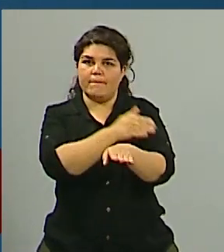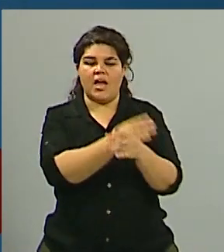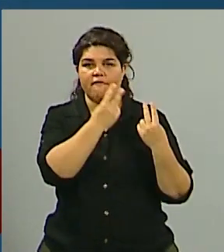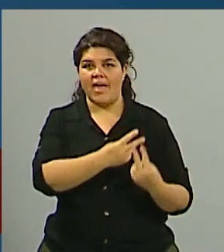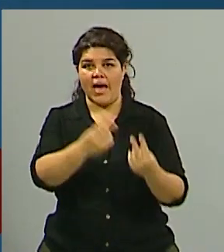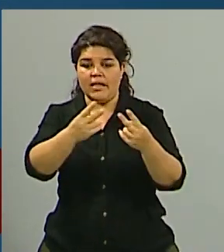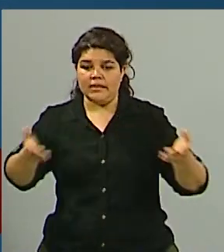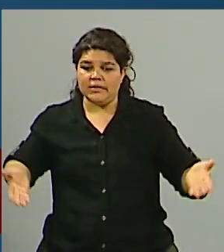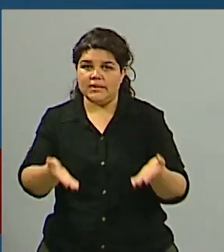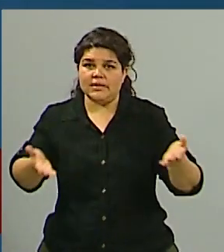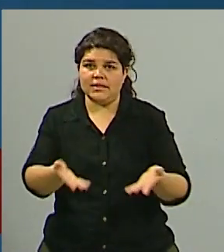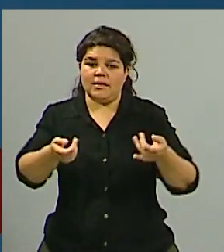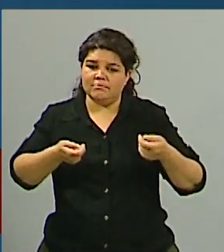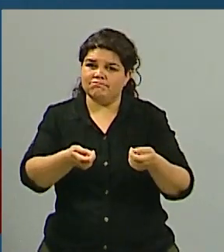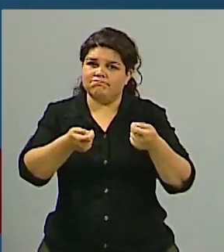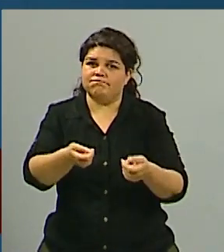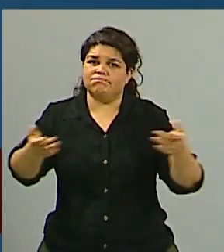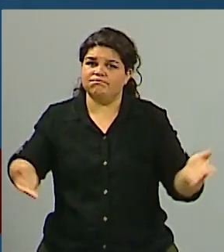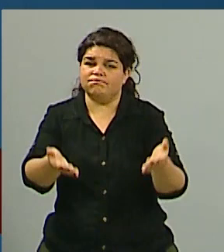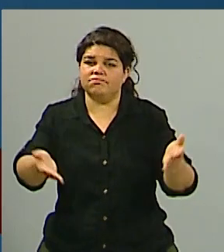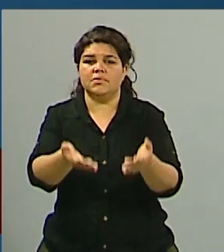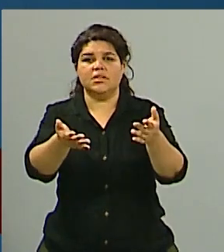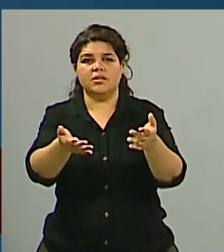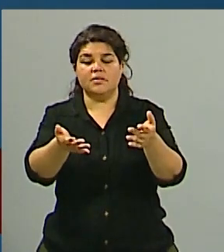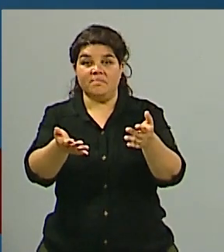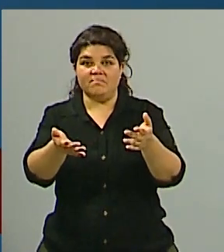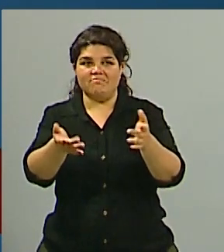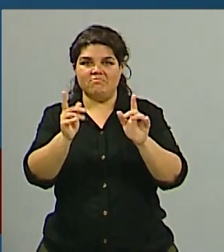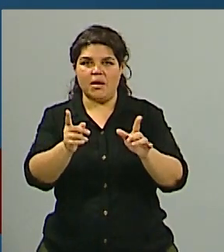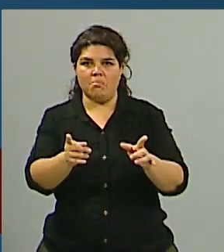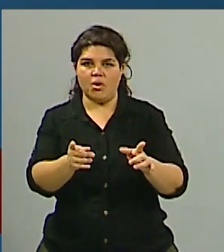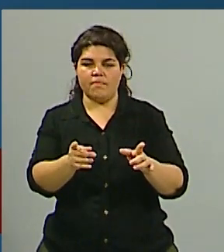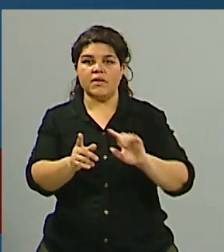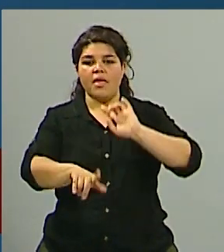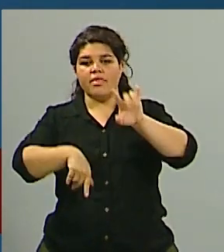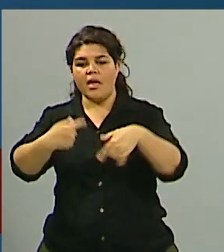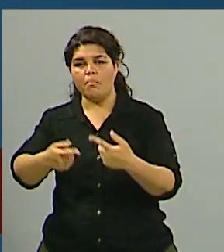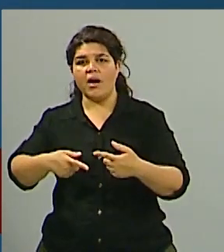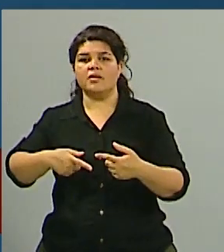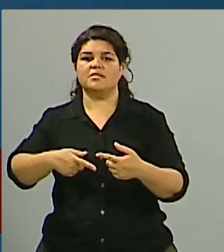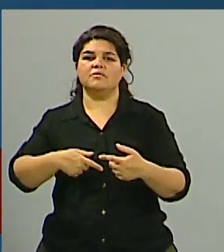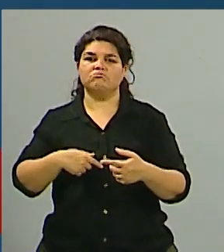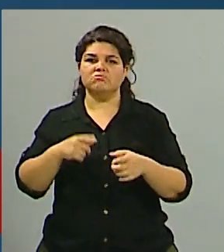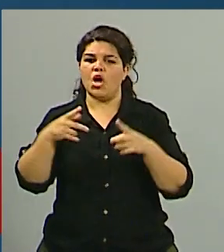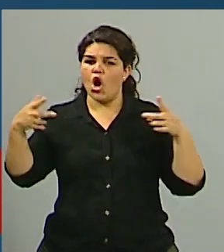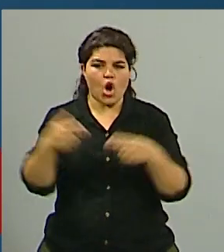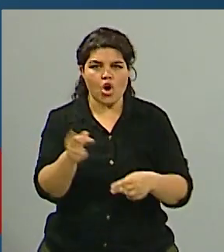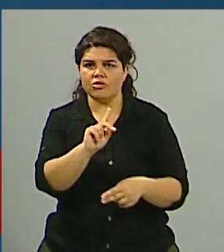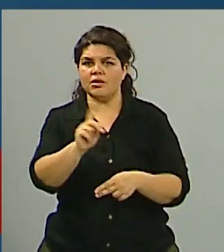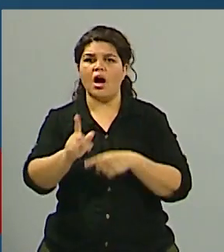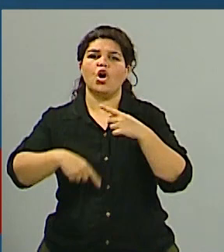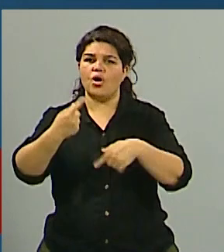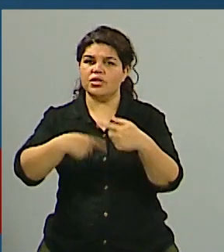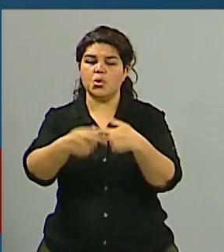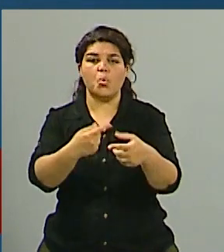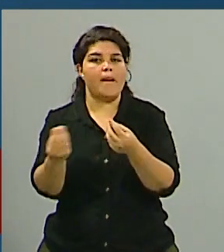el turismo en las temporadas bajas era otra también de las propuestas o de los objetivos del previaje y ahora ya